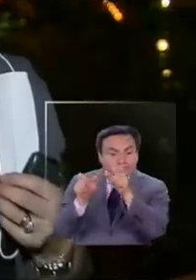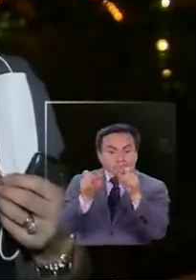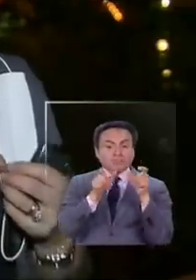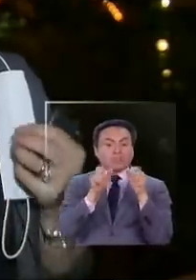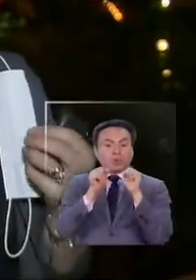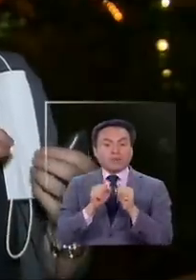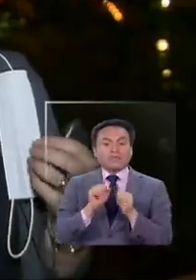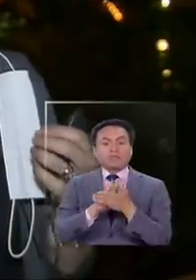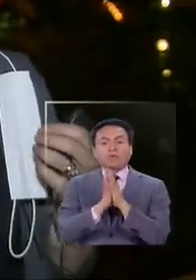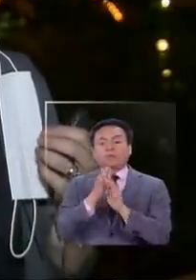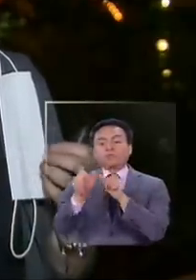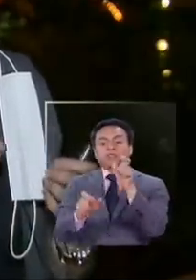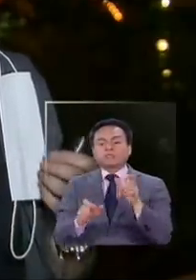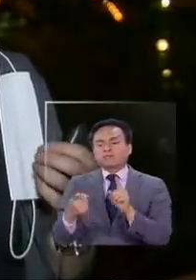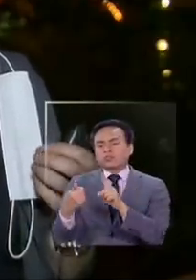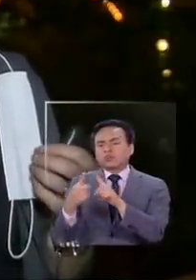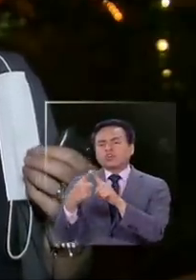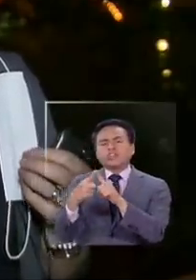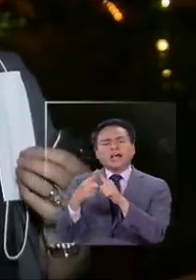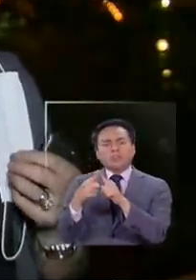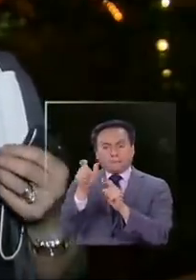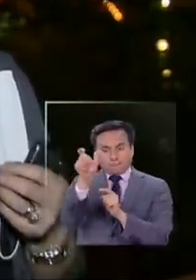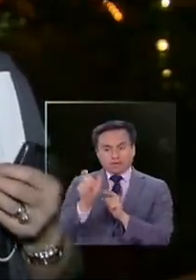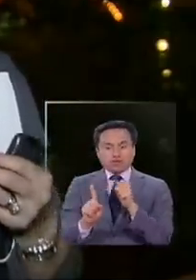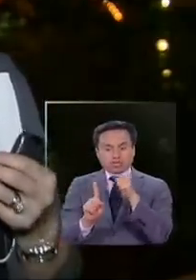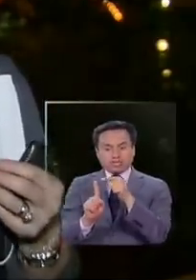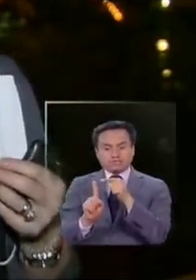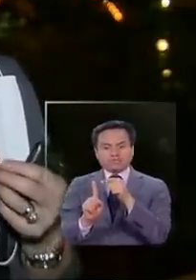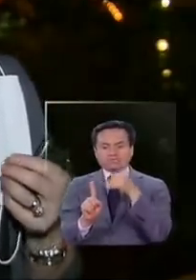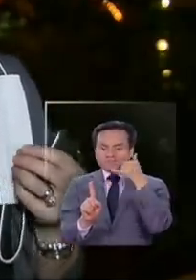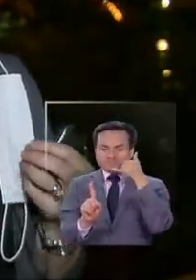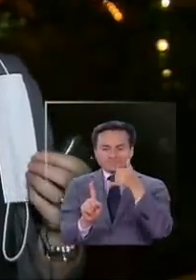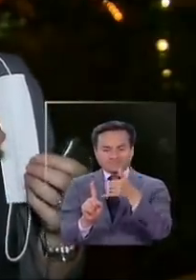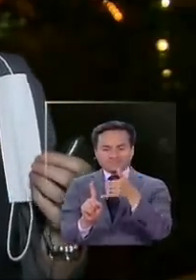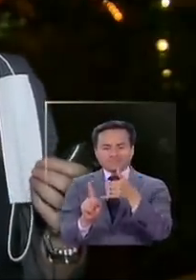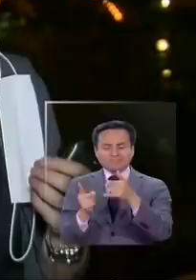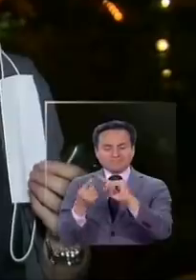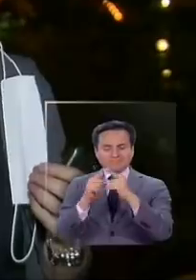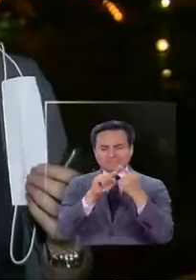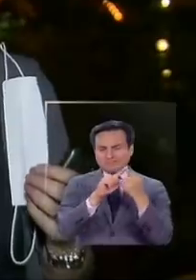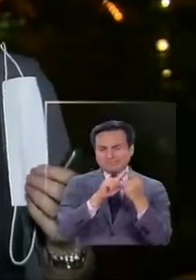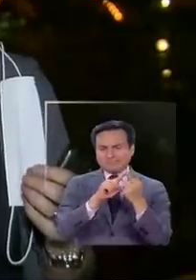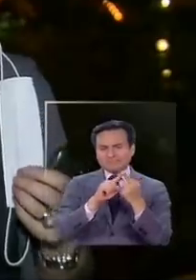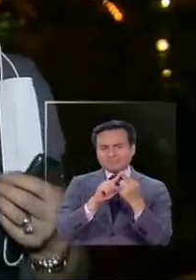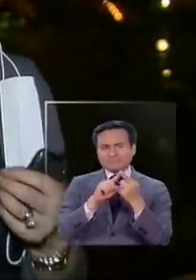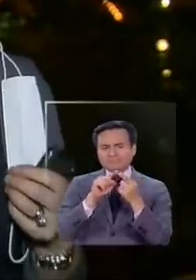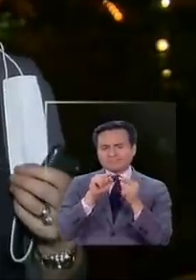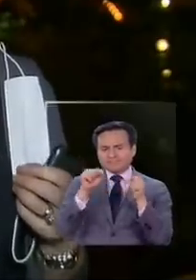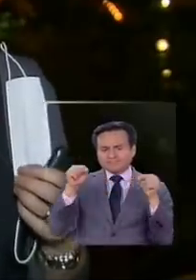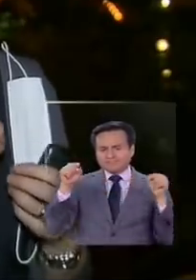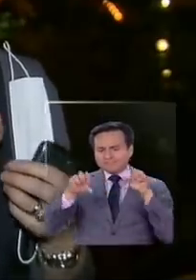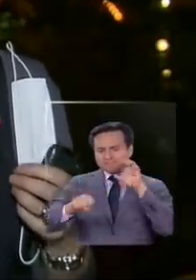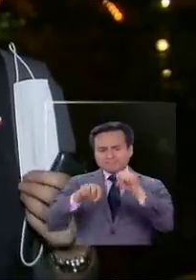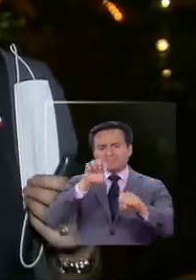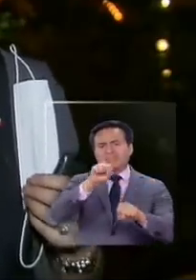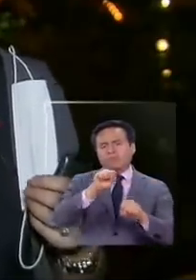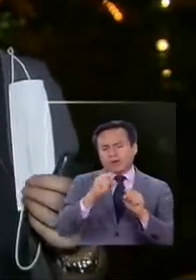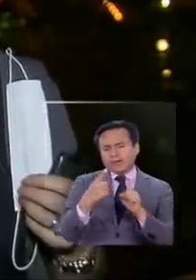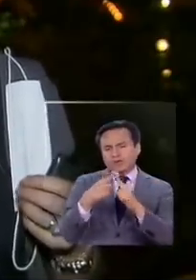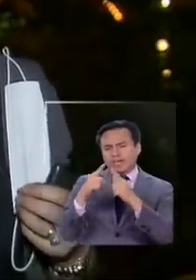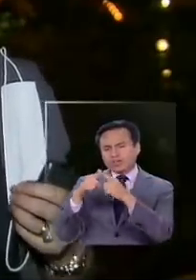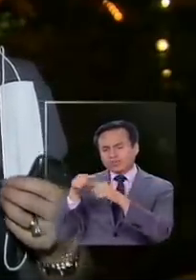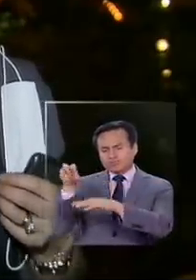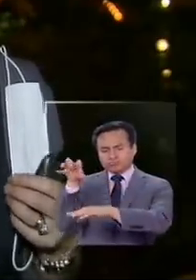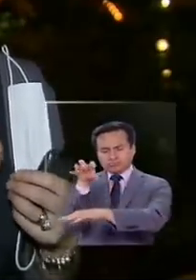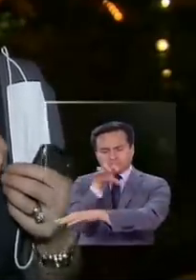de todos los contactos que una persona con su celular tuvo en distintas antenas. Y esas antenas son